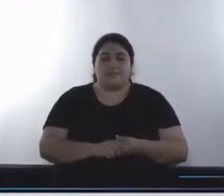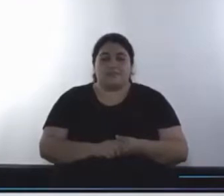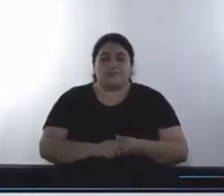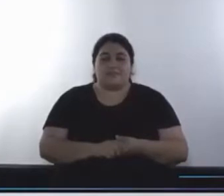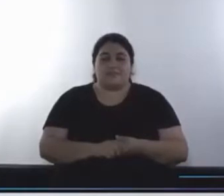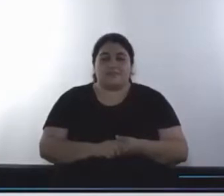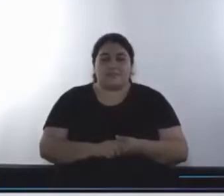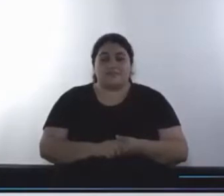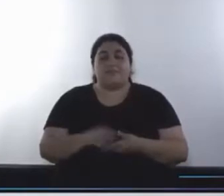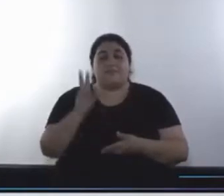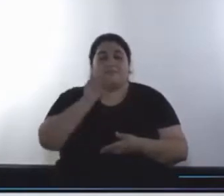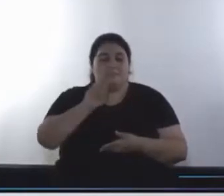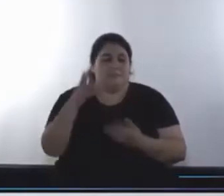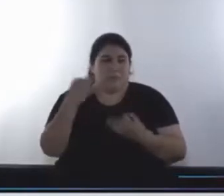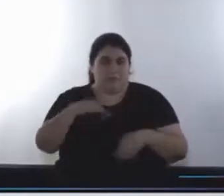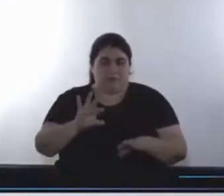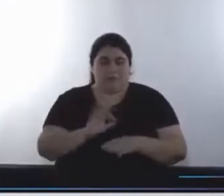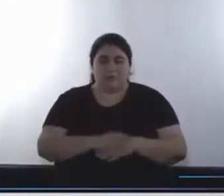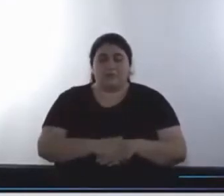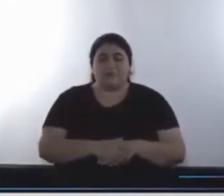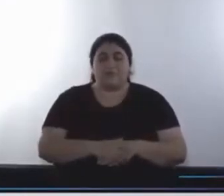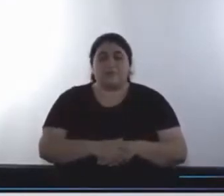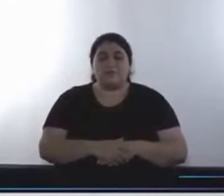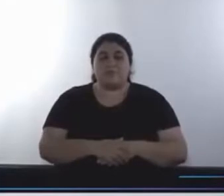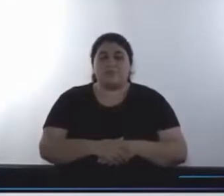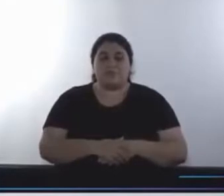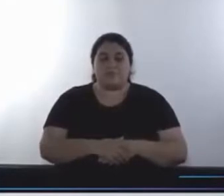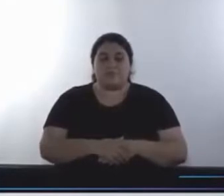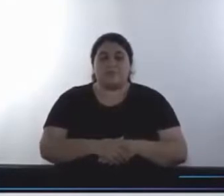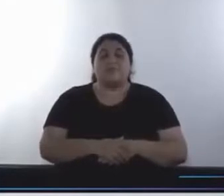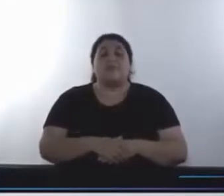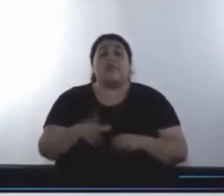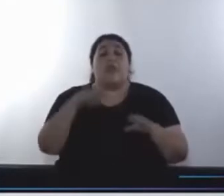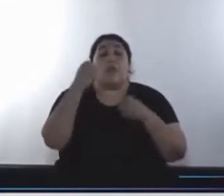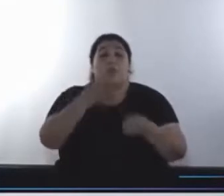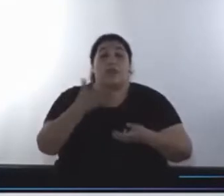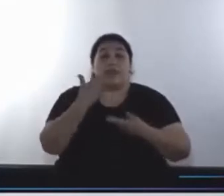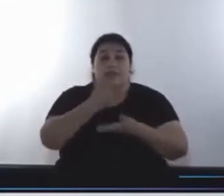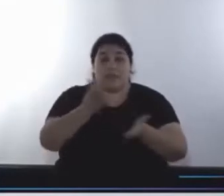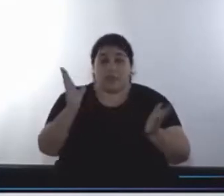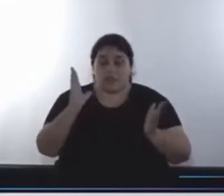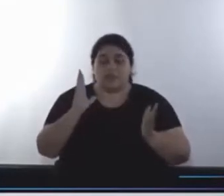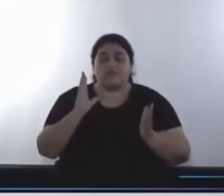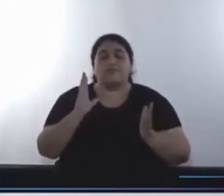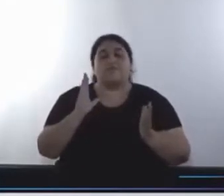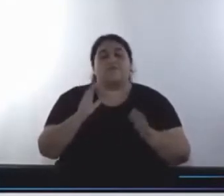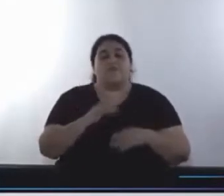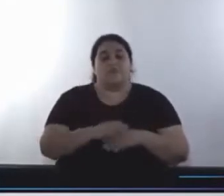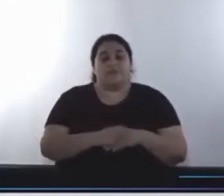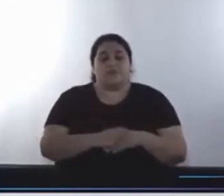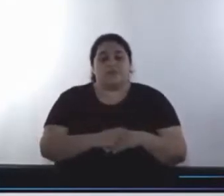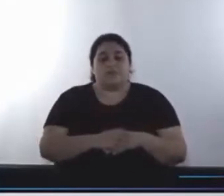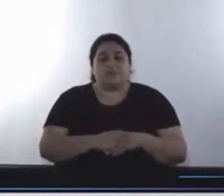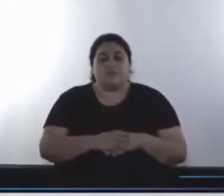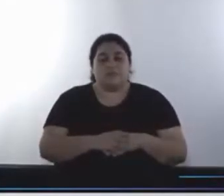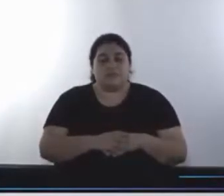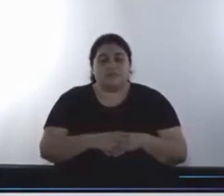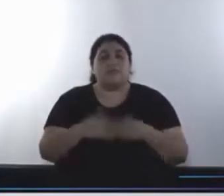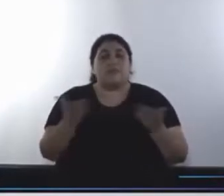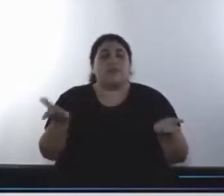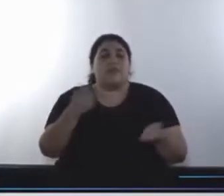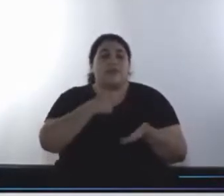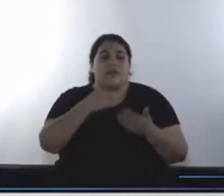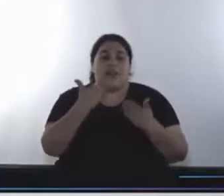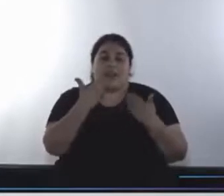Sí, perfecto. Perfecto, Horacio. Bueno, buenas tardes a todos. En primer lugar, quiero